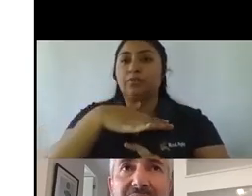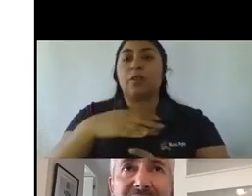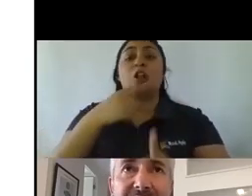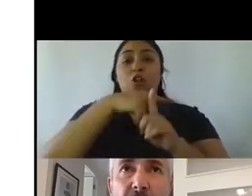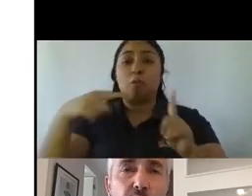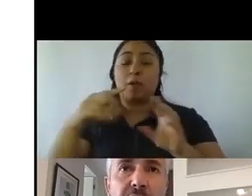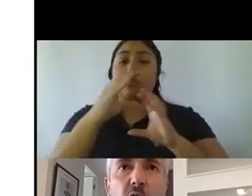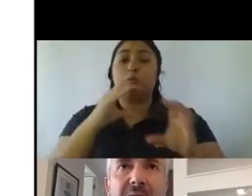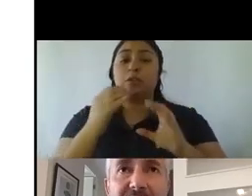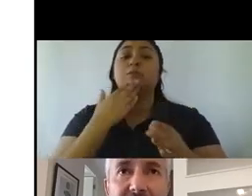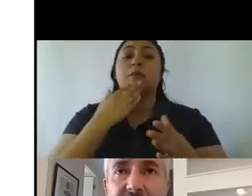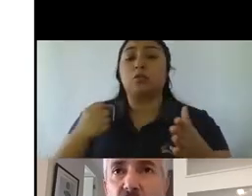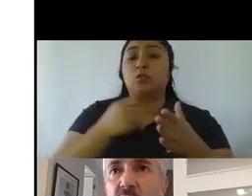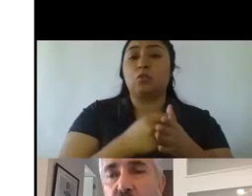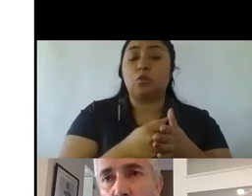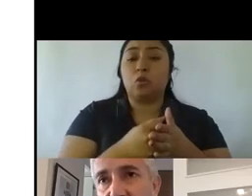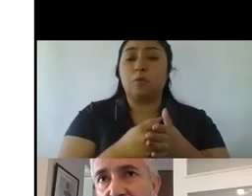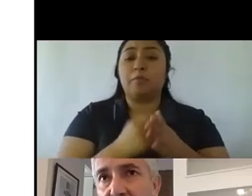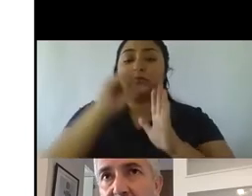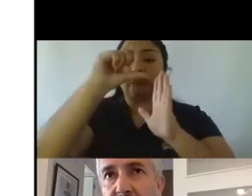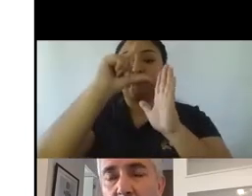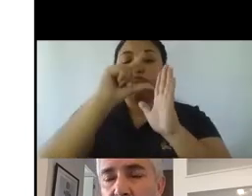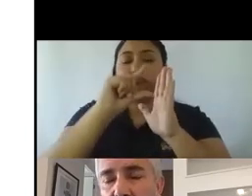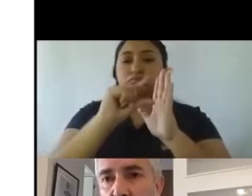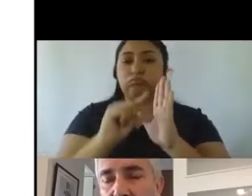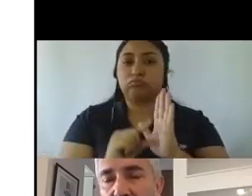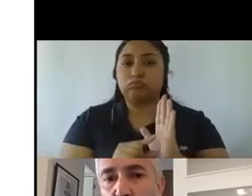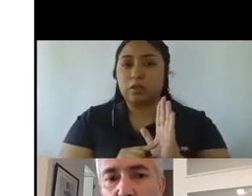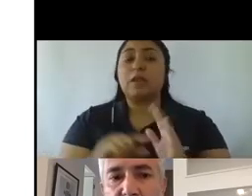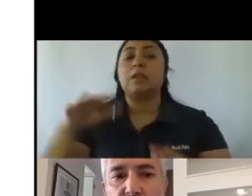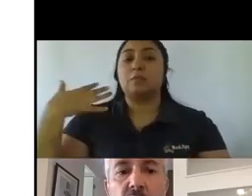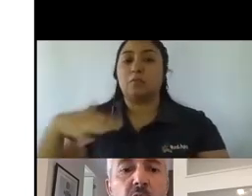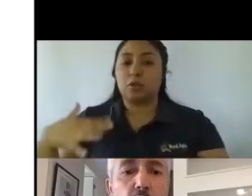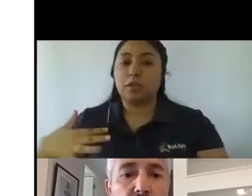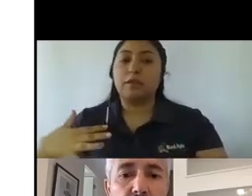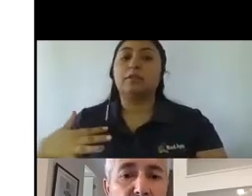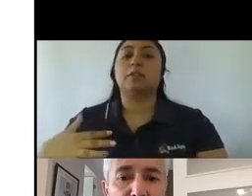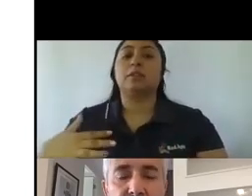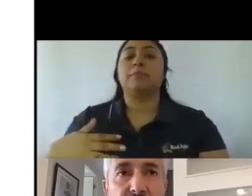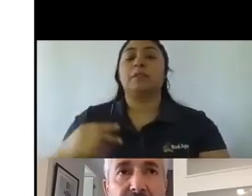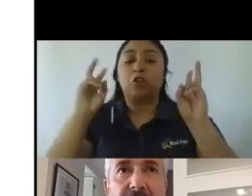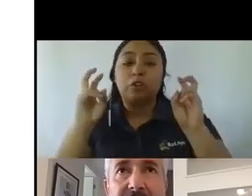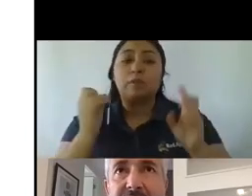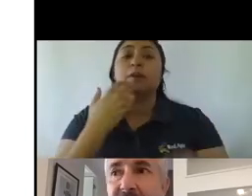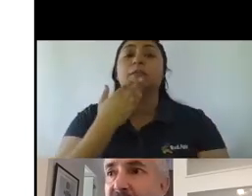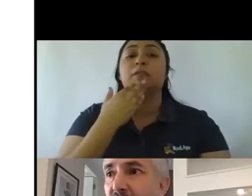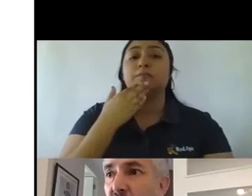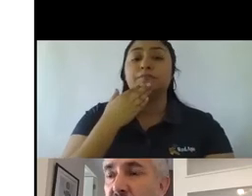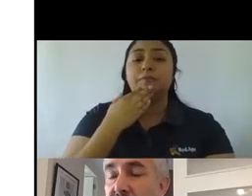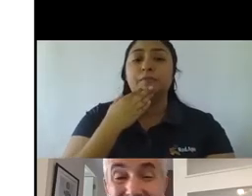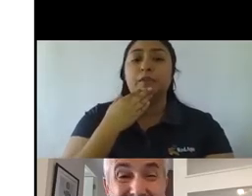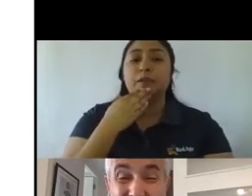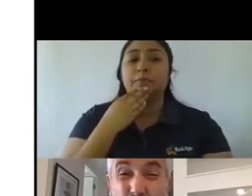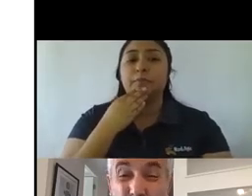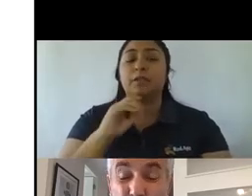la retirada de la pauta, o la caída, digamos, súper significativa de la pauta, esto es para todos, digamos. Luego, también para las agencias, en términos